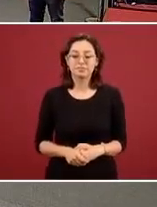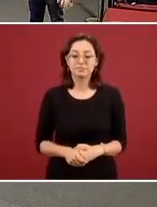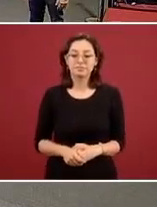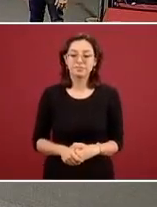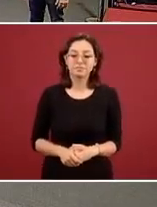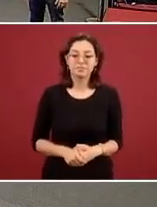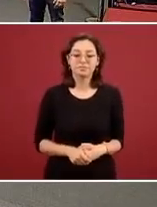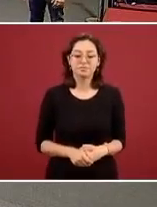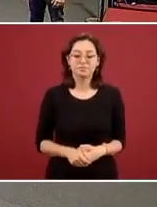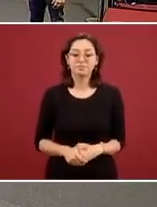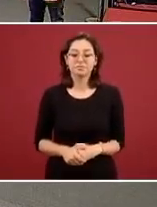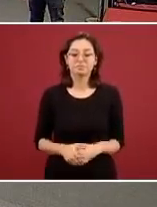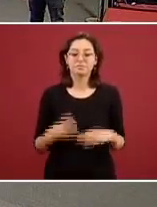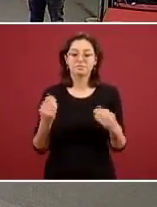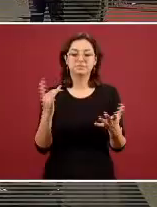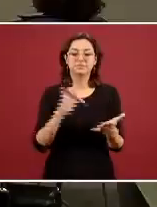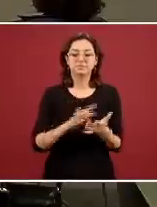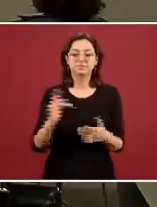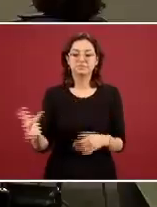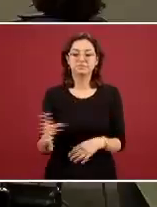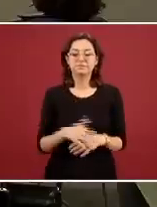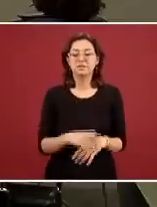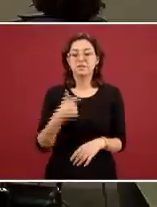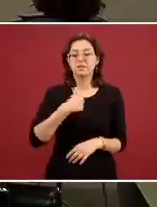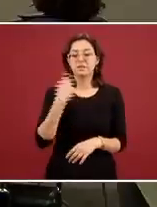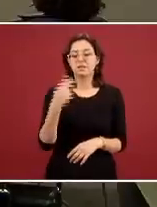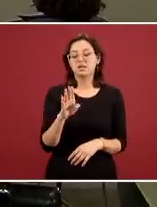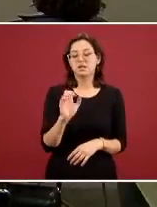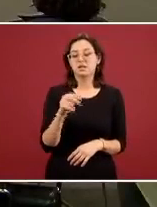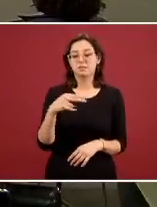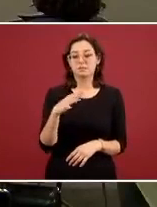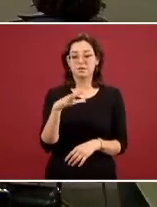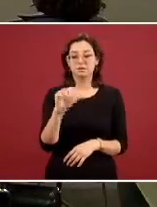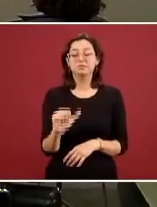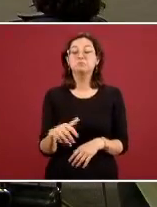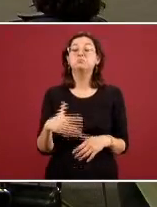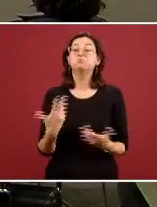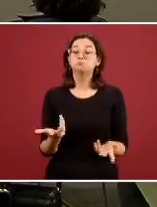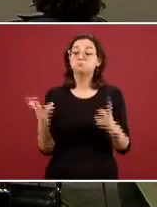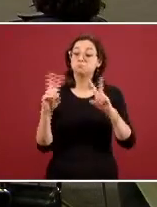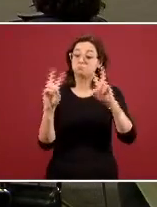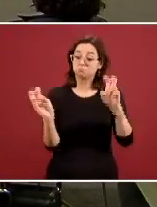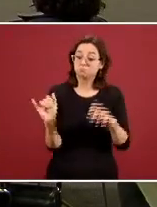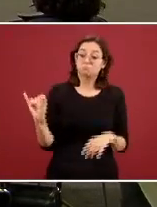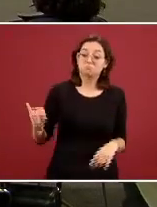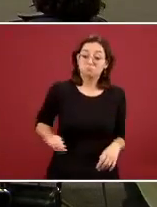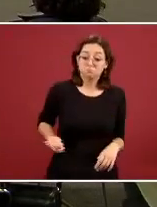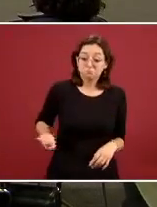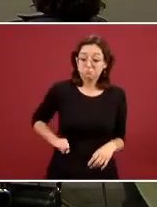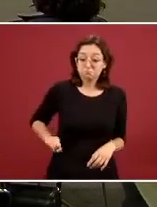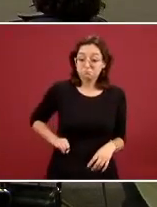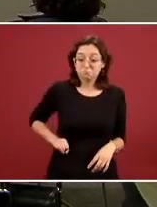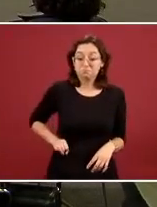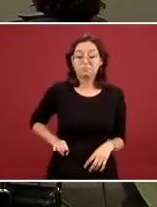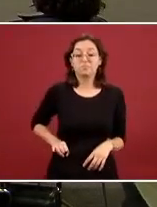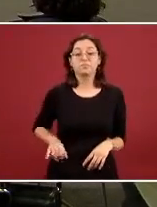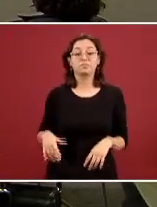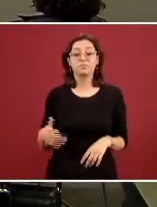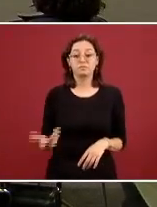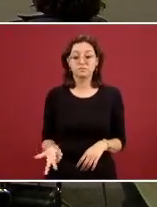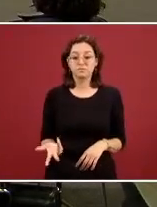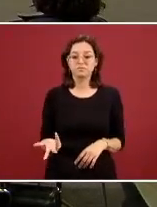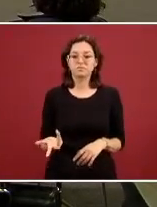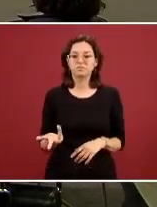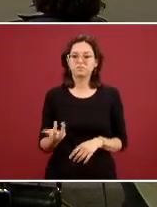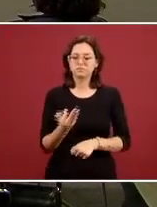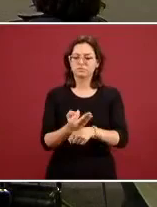muchas gracias buenas noches Bianca Aguirre de Notimex TV pues muy interesante esto que están abordando y en torno a esto bueno